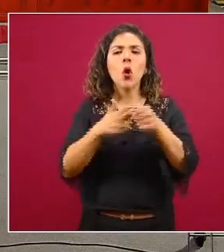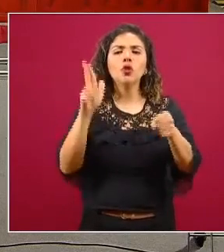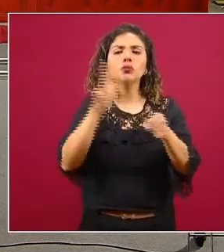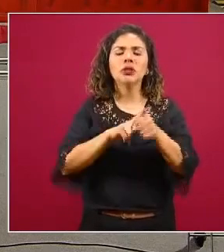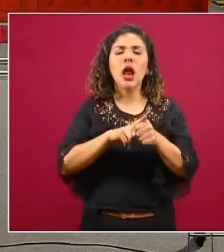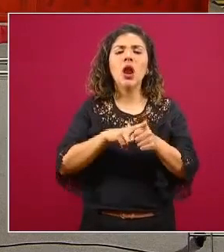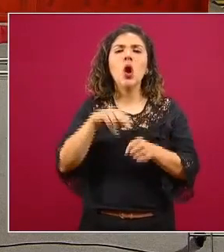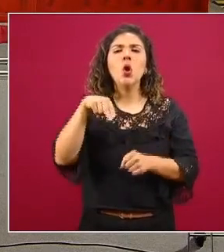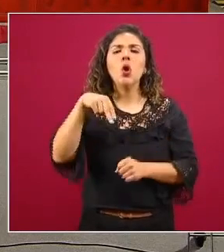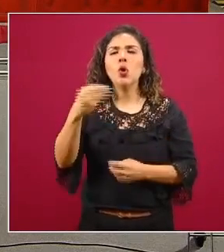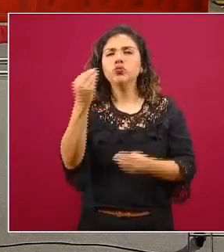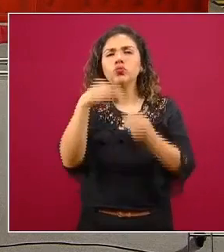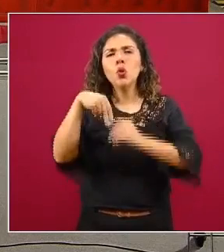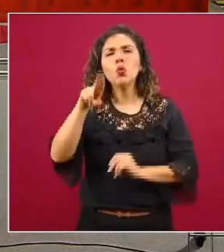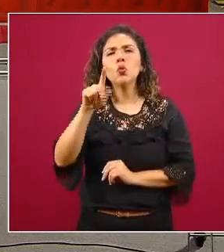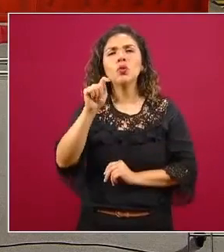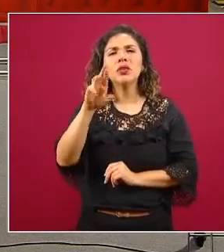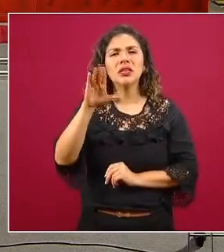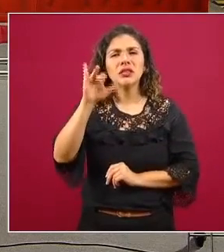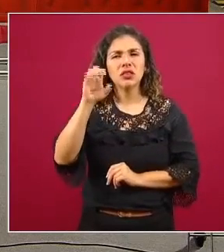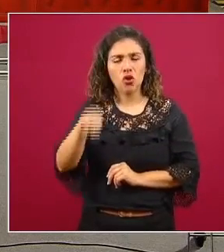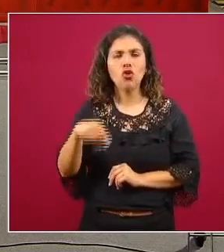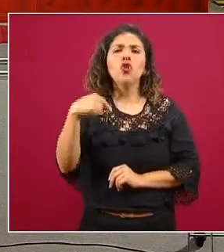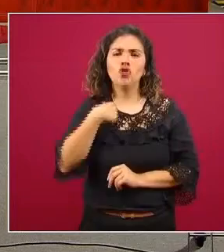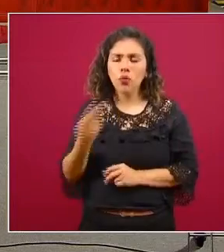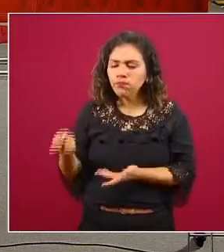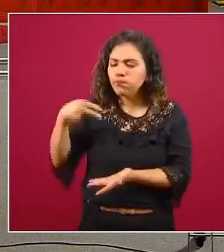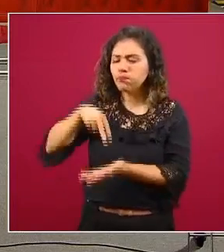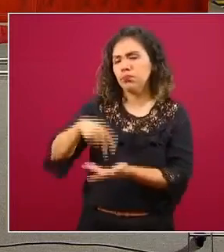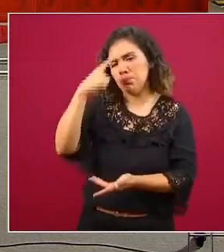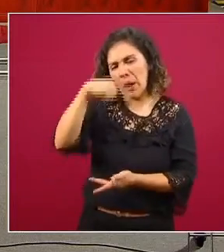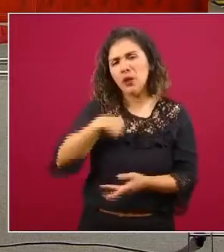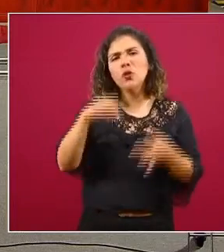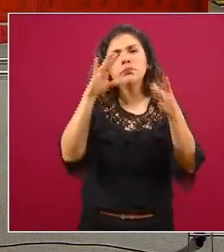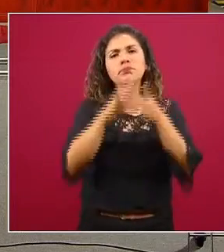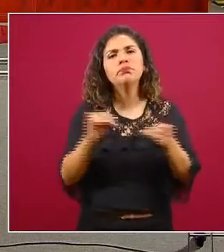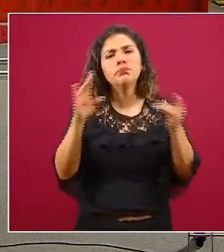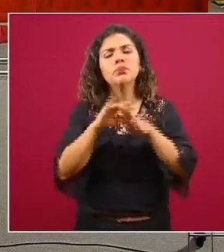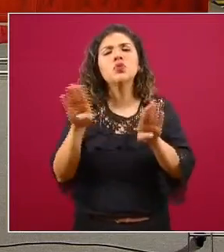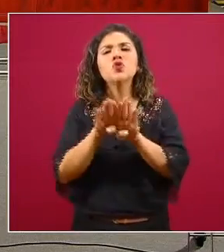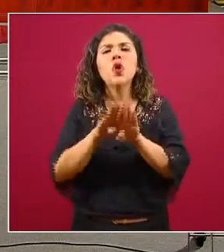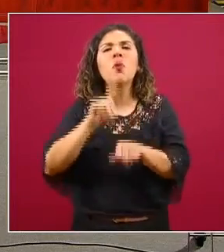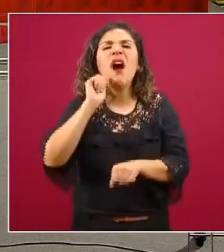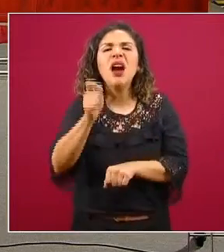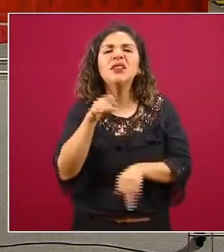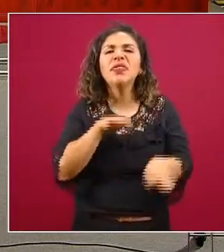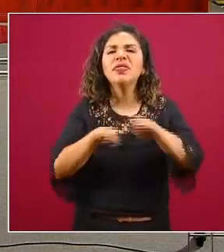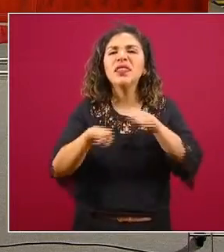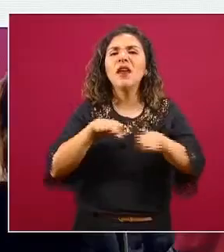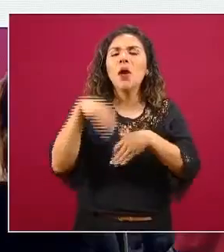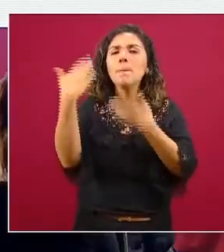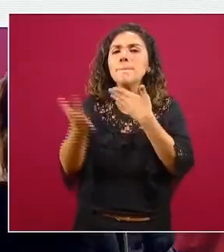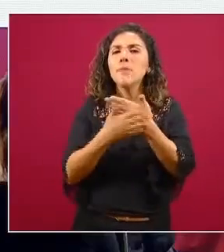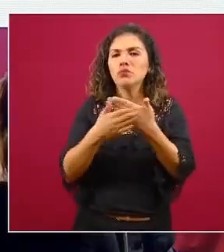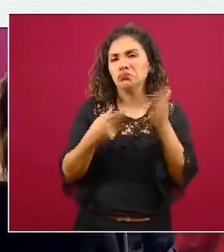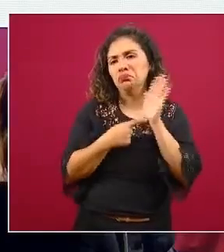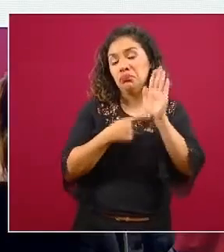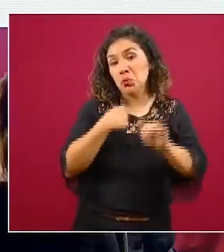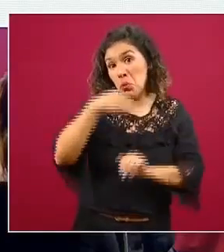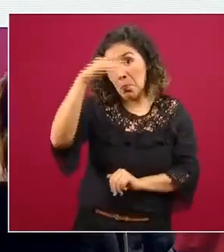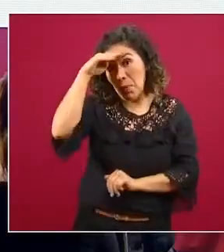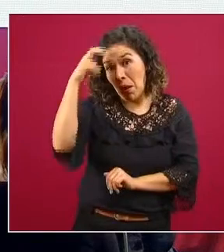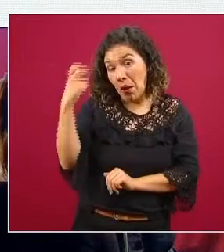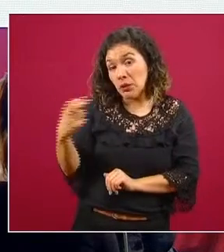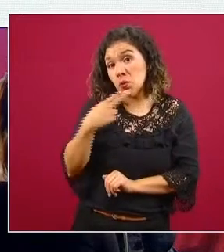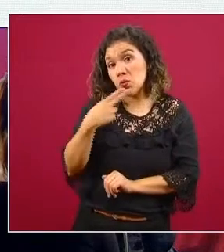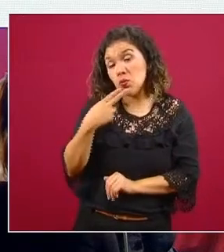la siguiente realmente vengo a nombre de ellos a darles un adelanto de este trabajo que pensamos que es muy rico y que